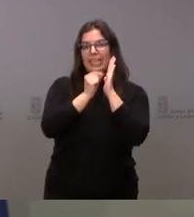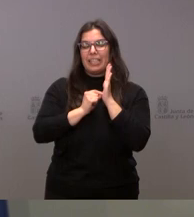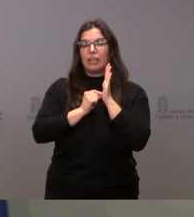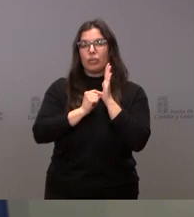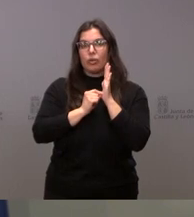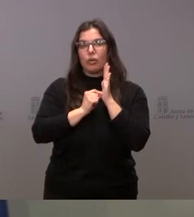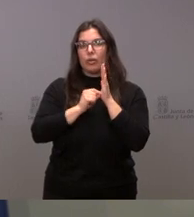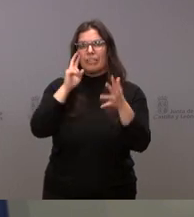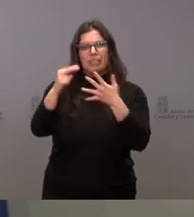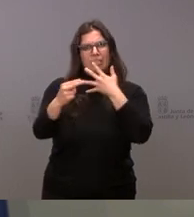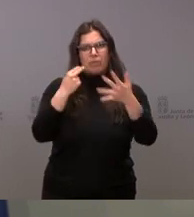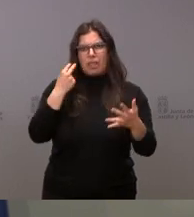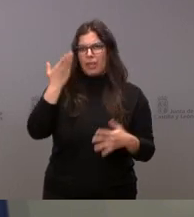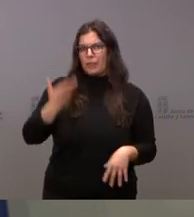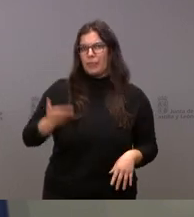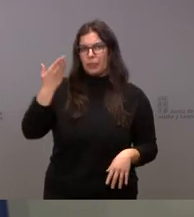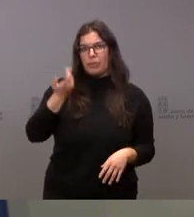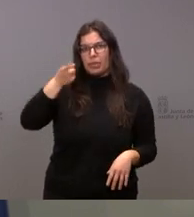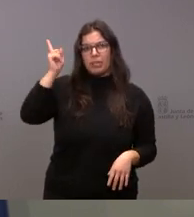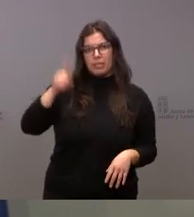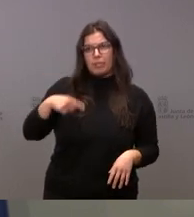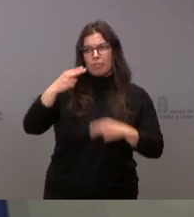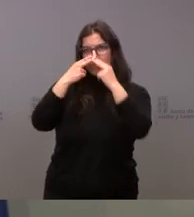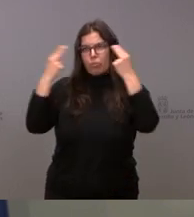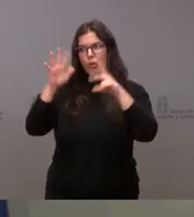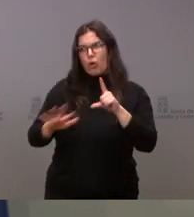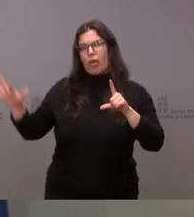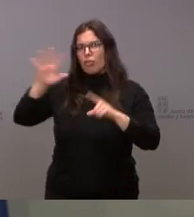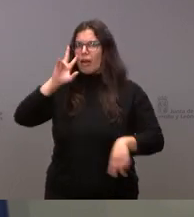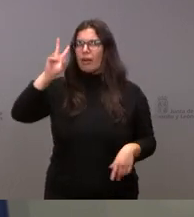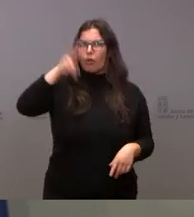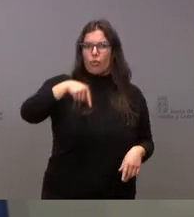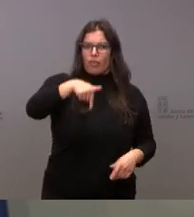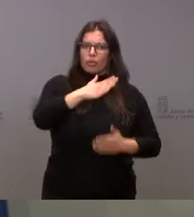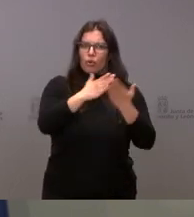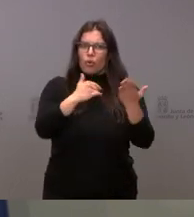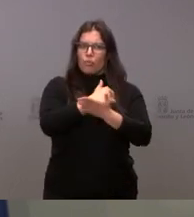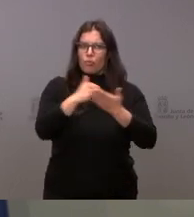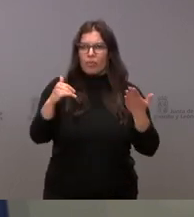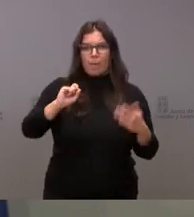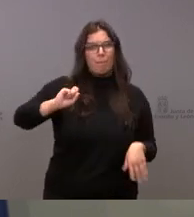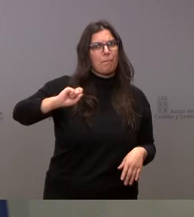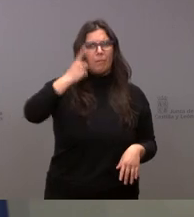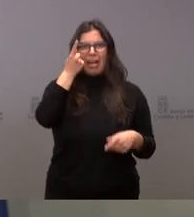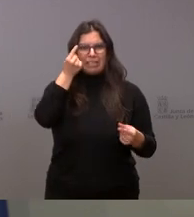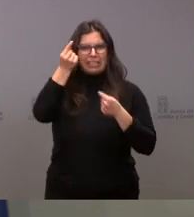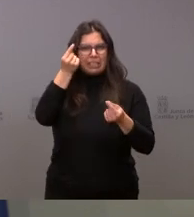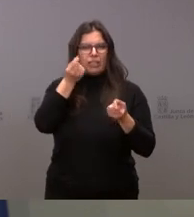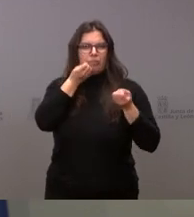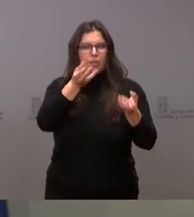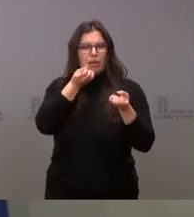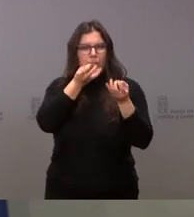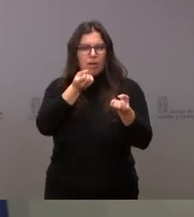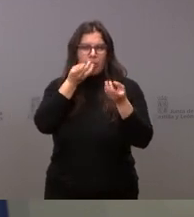gran transparencia. Incluso ha sido reconocido públicamente a nivel nacional que esta es un de las comunidades autónomas, sino la que más